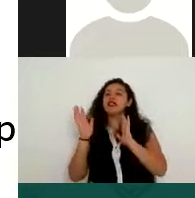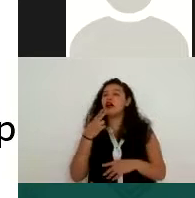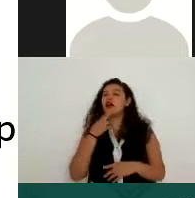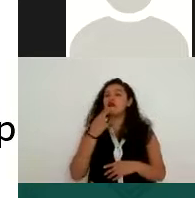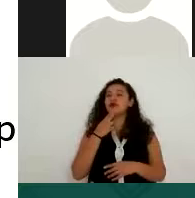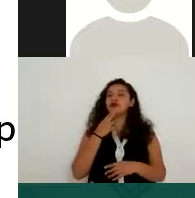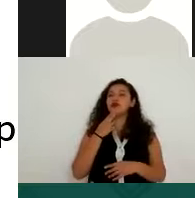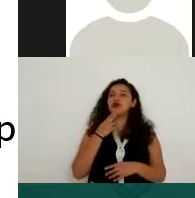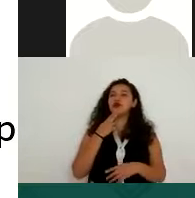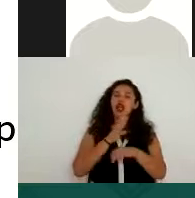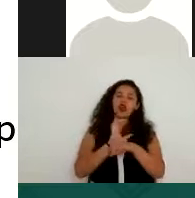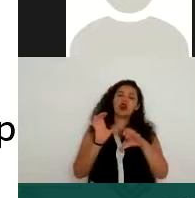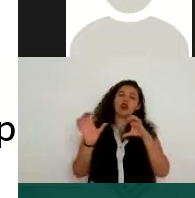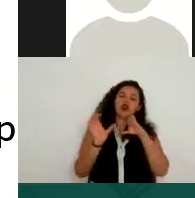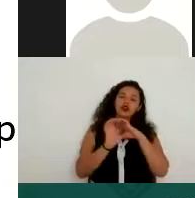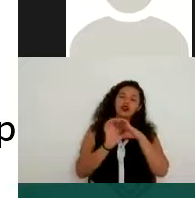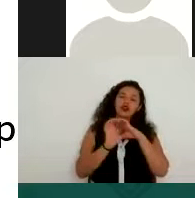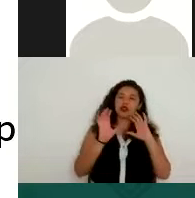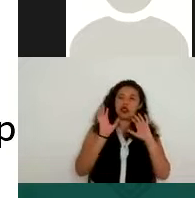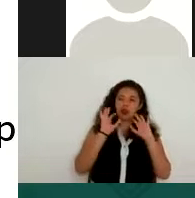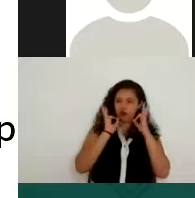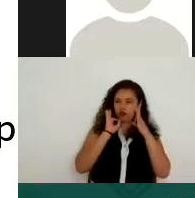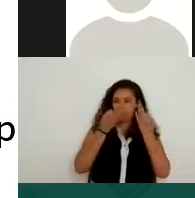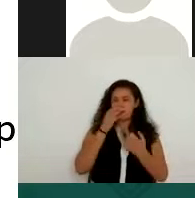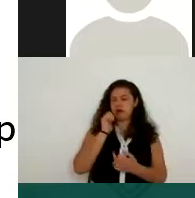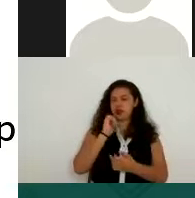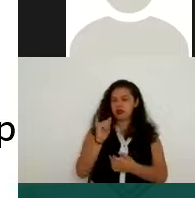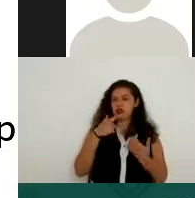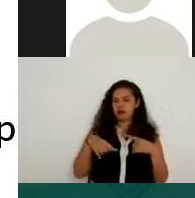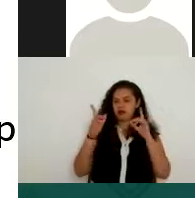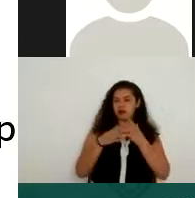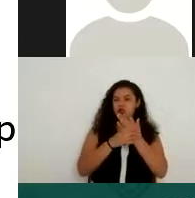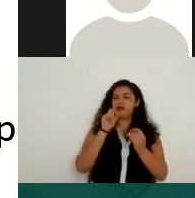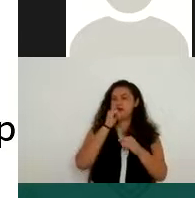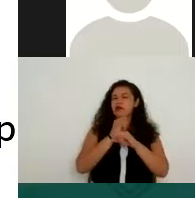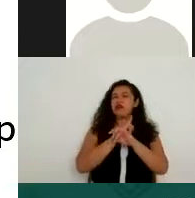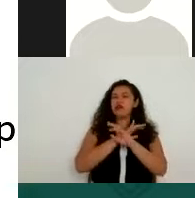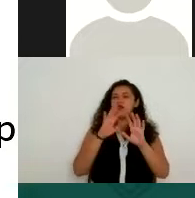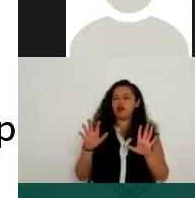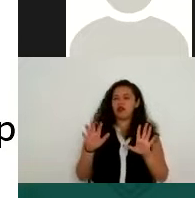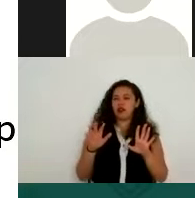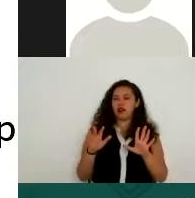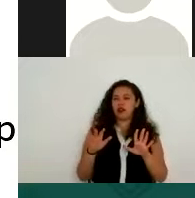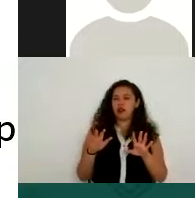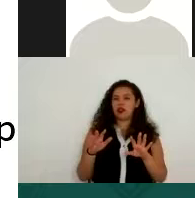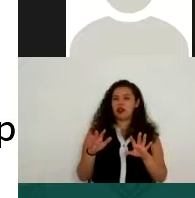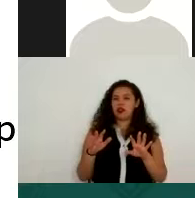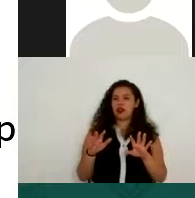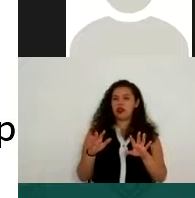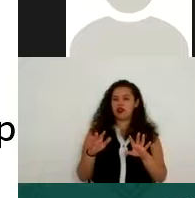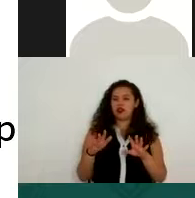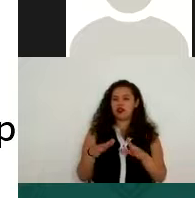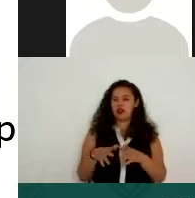instrumentos. Como dice aquí la presentación, son también datos que afectan la esfera más íntima de su titular y cuya